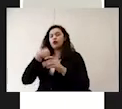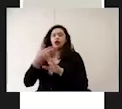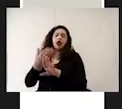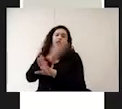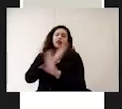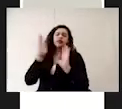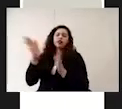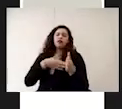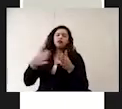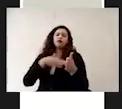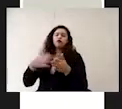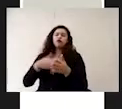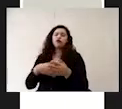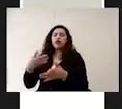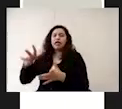cocinada